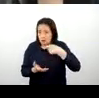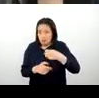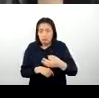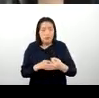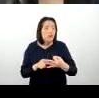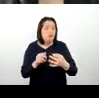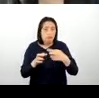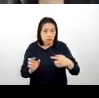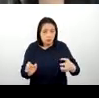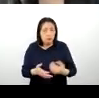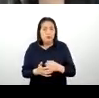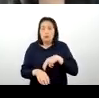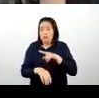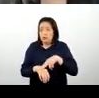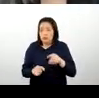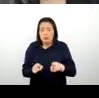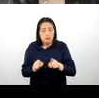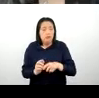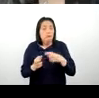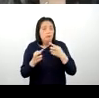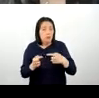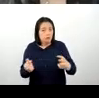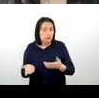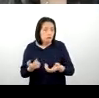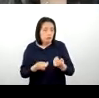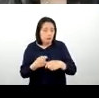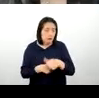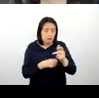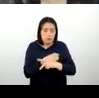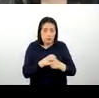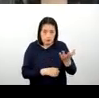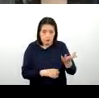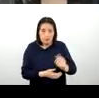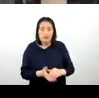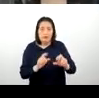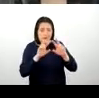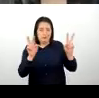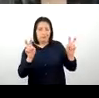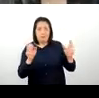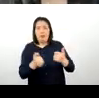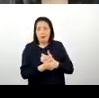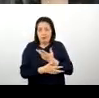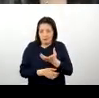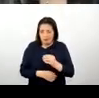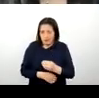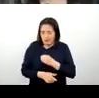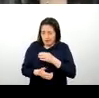orgánicos, y también en productos de exportación. Vamos a pasar. Ayacucho, la morada del alma, y mucho más.